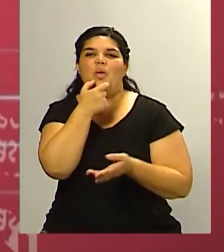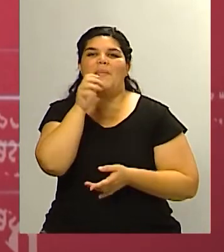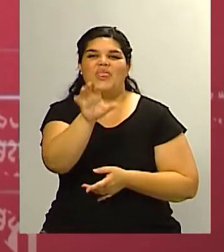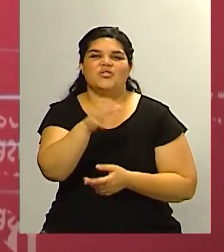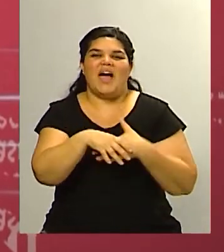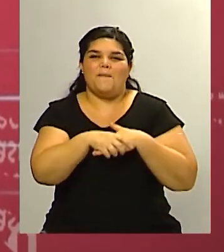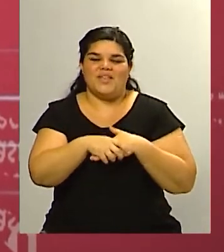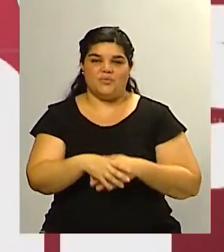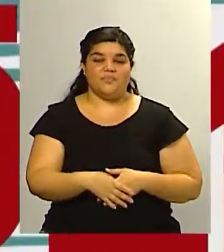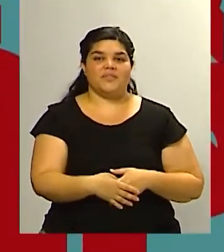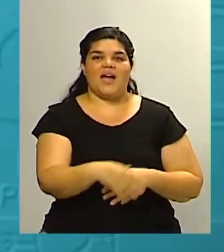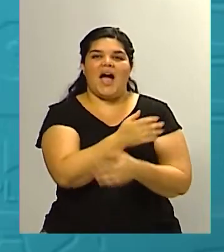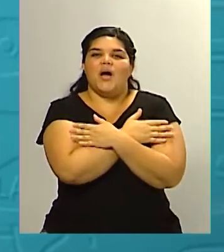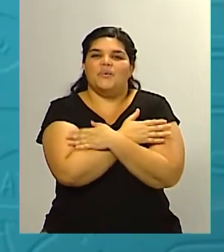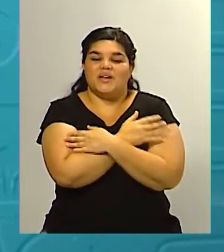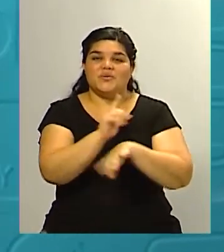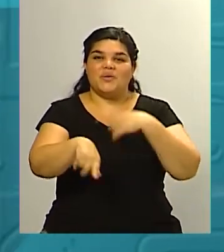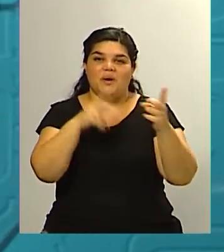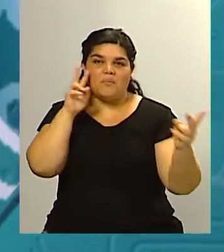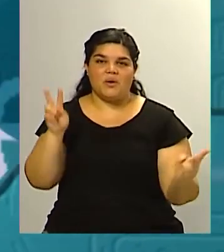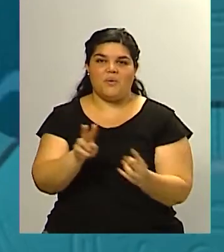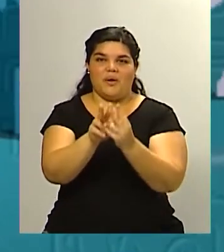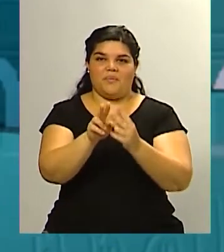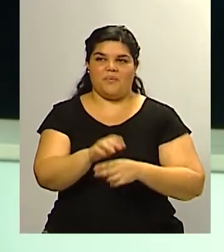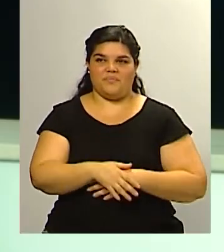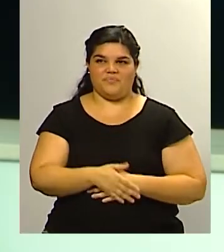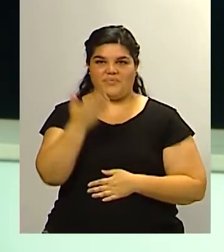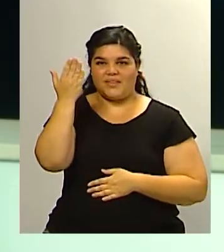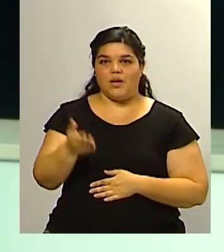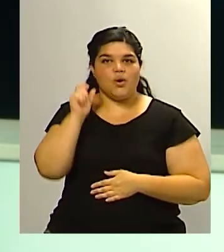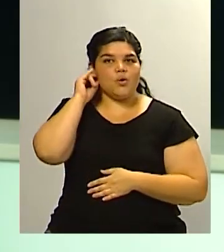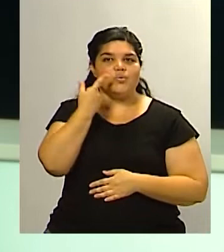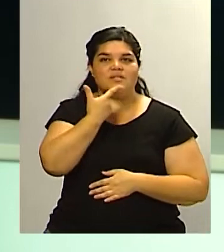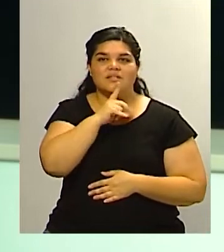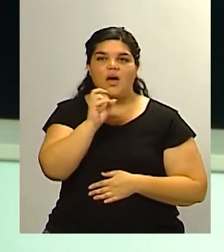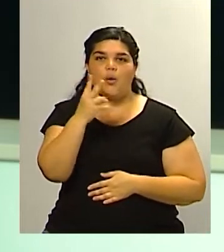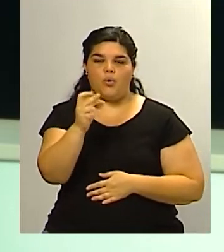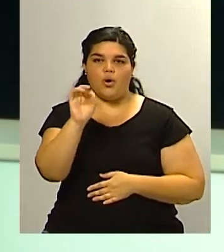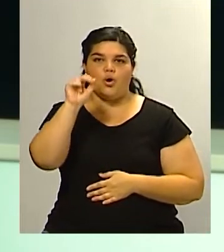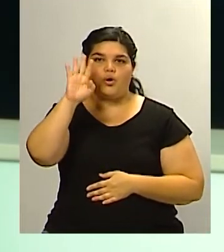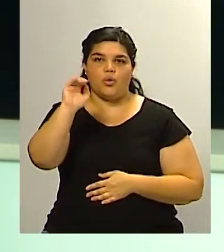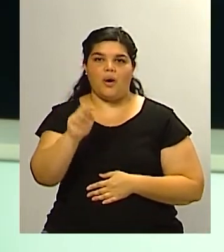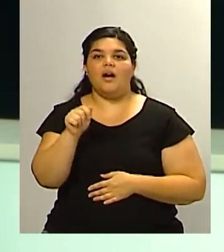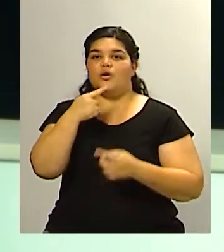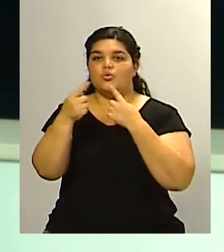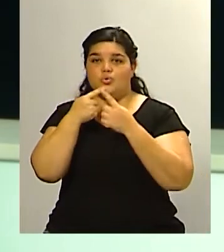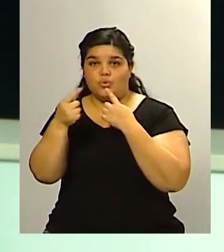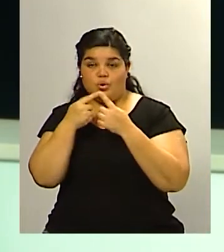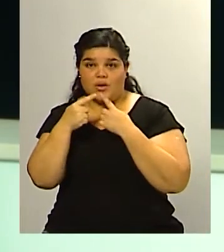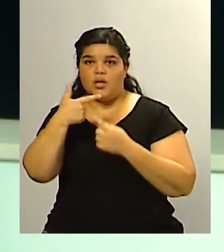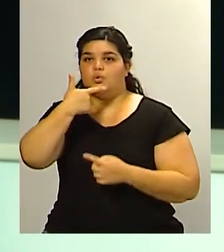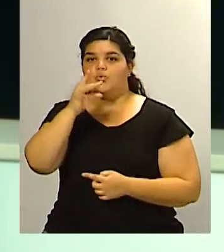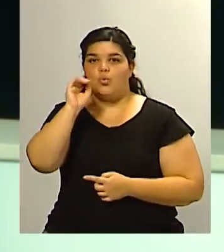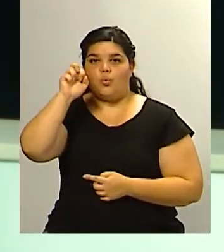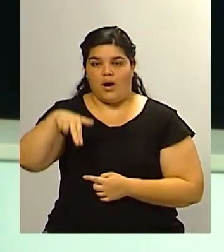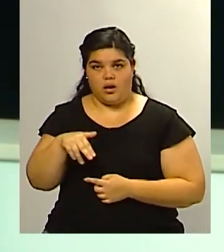abrazo grande para vos y será hasta cualquier momento así pasaba Gustavo Córdoba de la consultora Subán Córdoba con nosotros haciendo el análisis